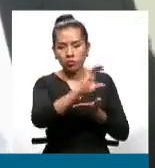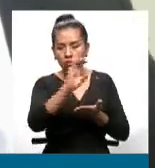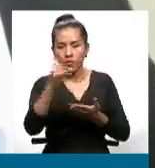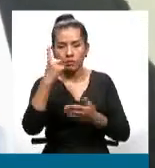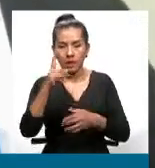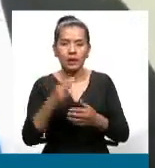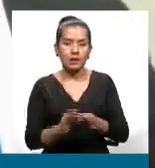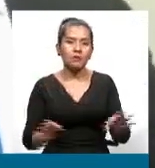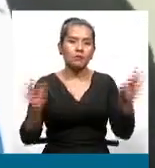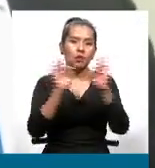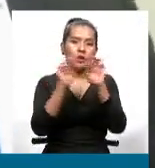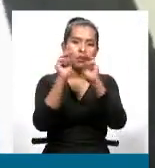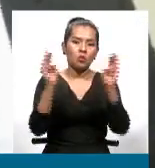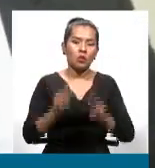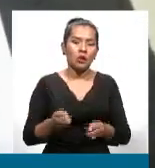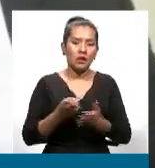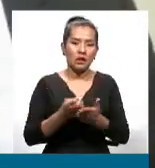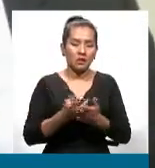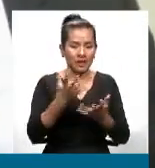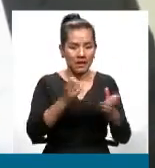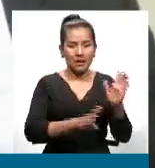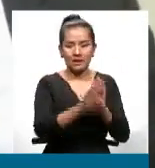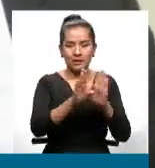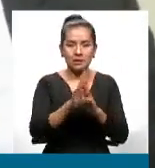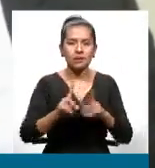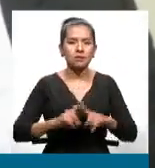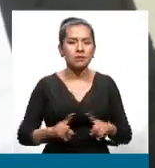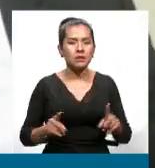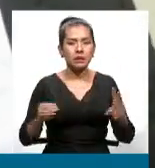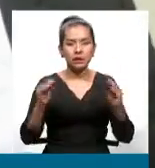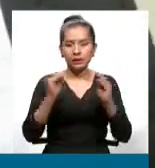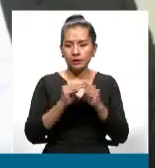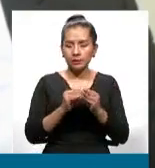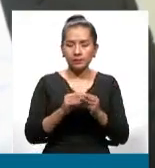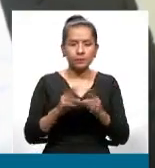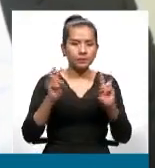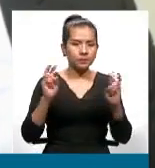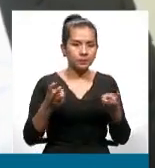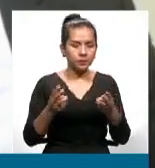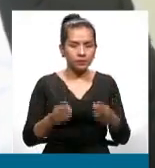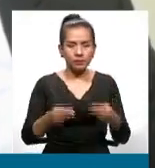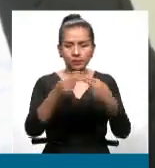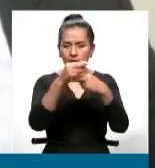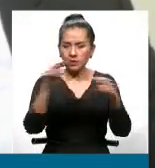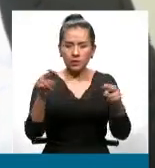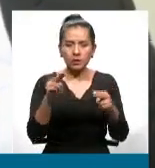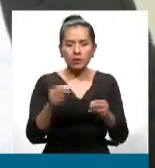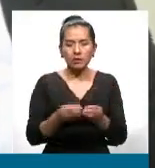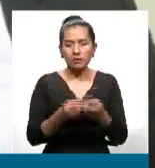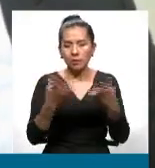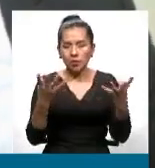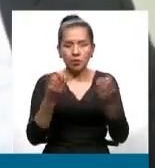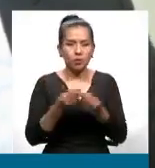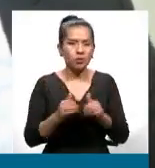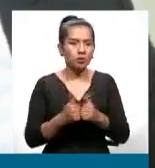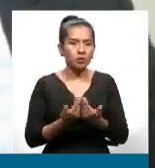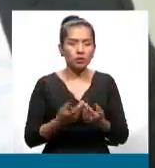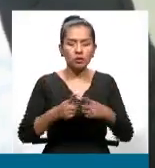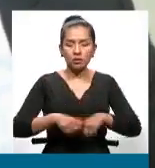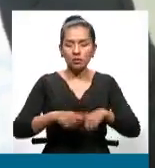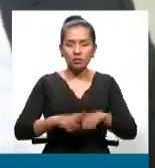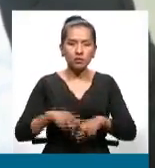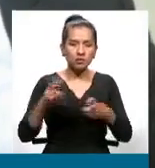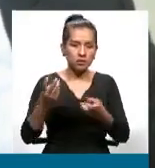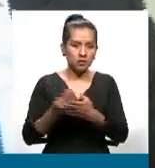fundamentales del modelo económico. ¿De qué dependen estos niveles de inversión pública en torno